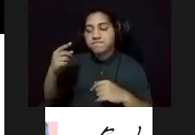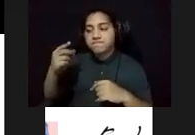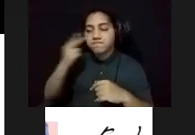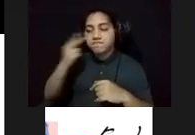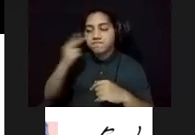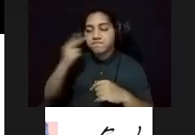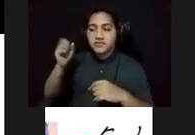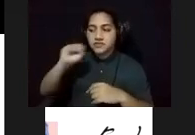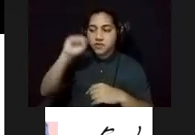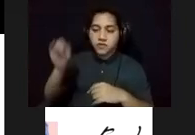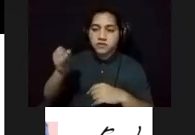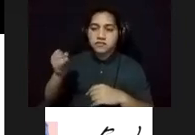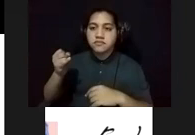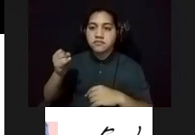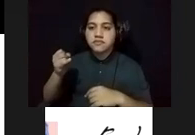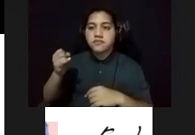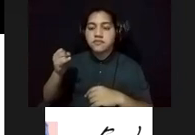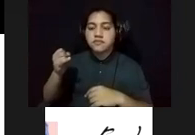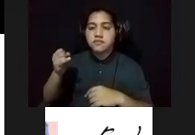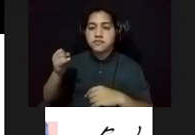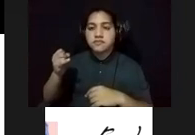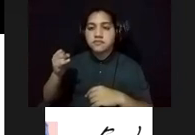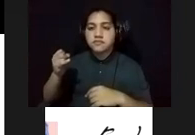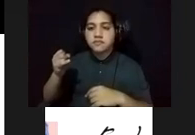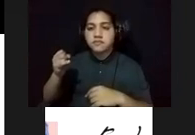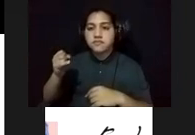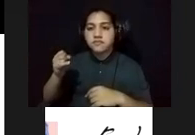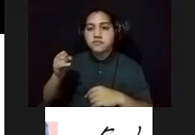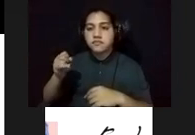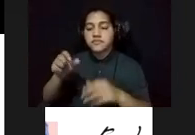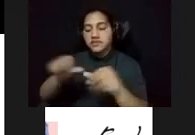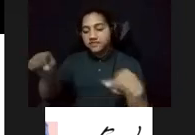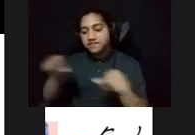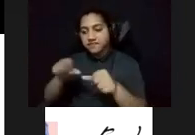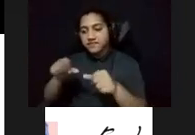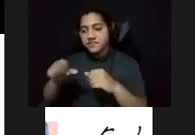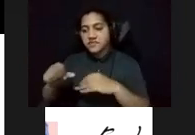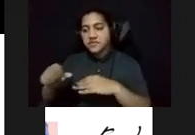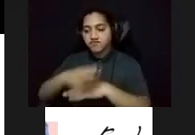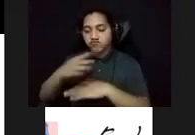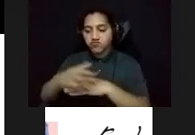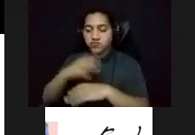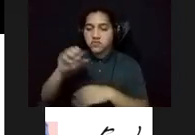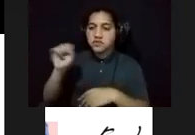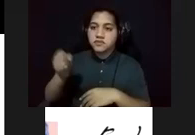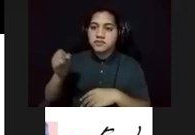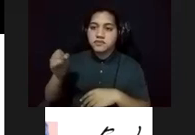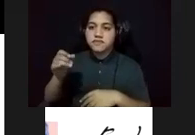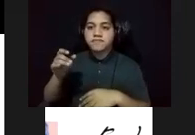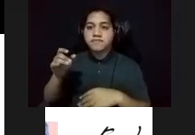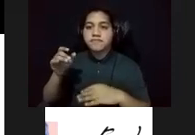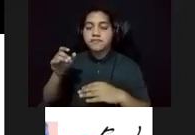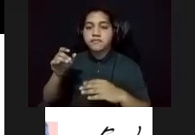Juan, del San Juan, del literal sanjuanero. Hay relatos visuales que recogen momentos